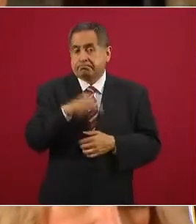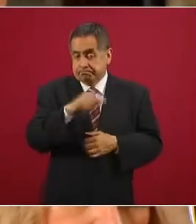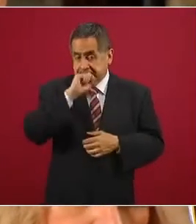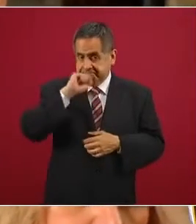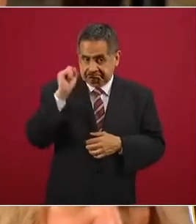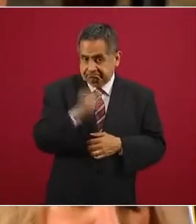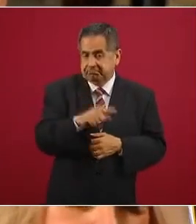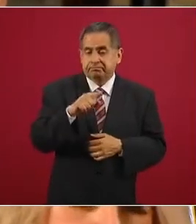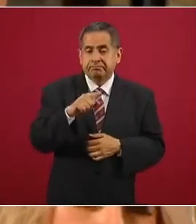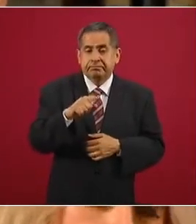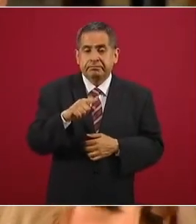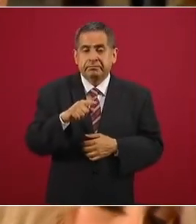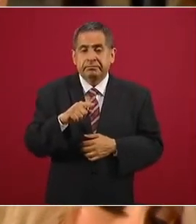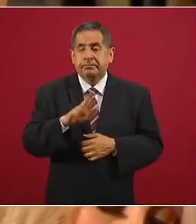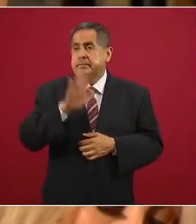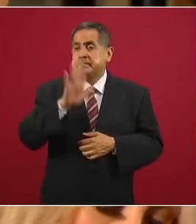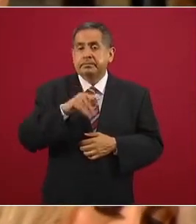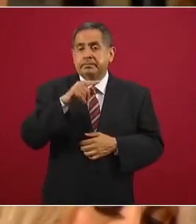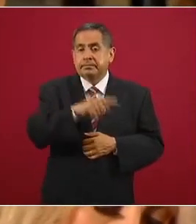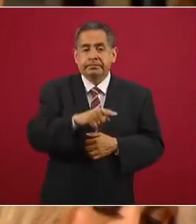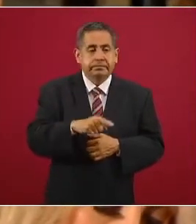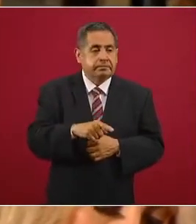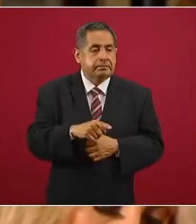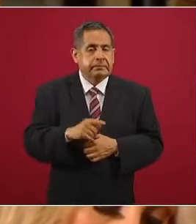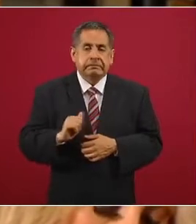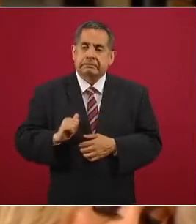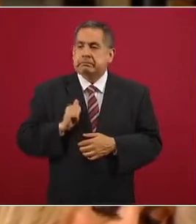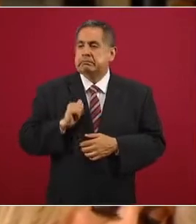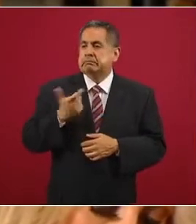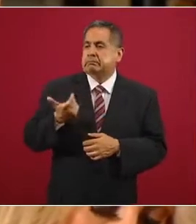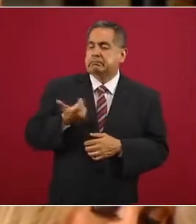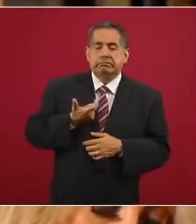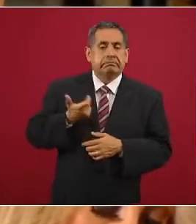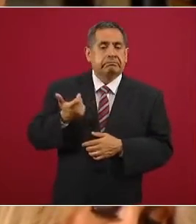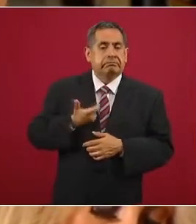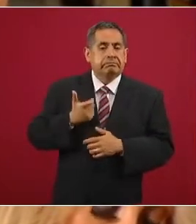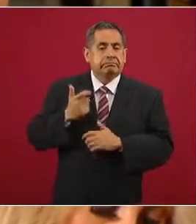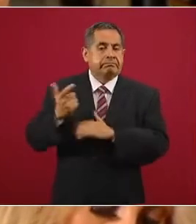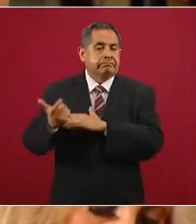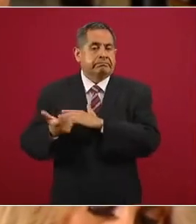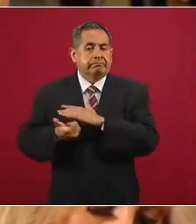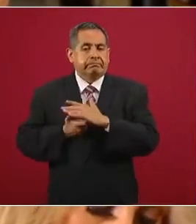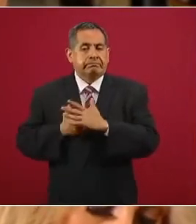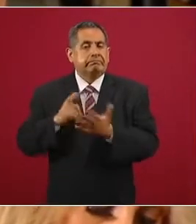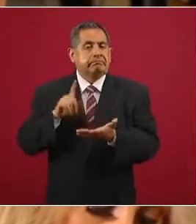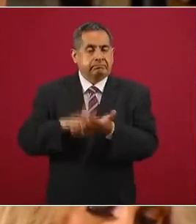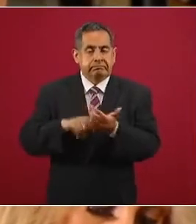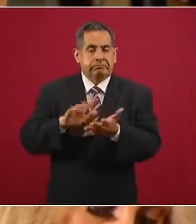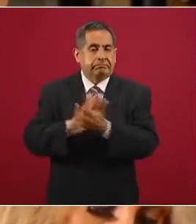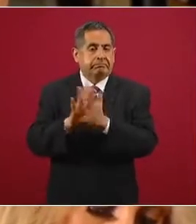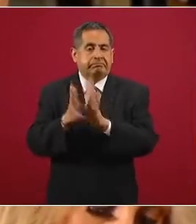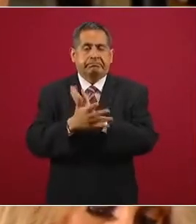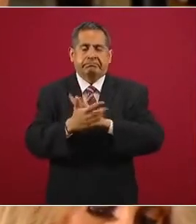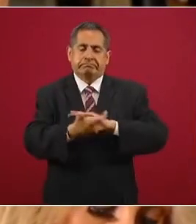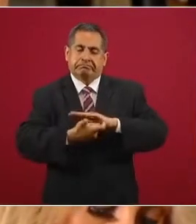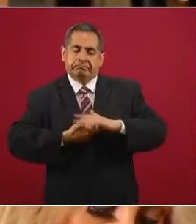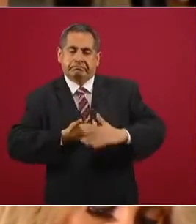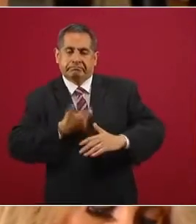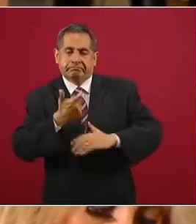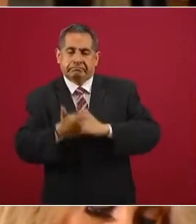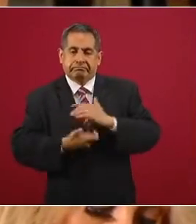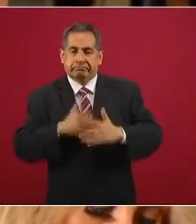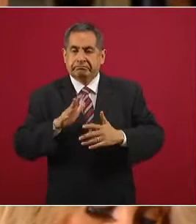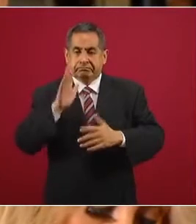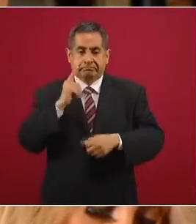sido beneficiado de recursos del crimen organizado, podría